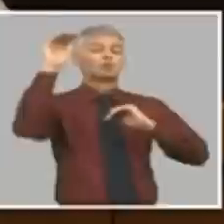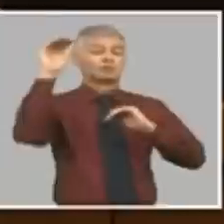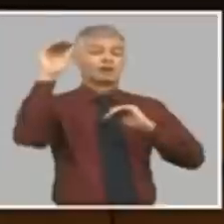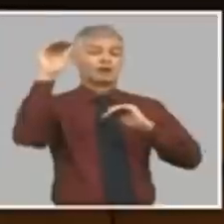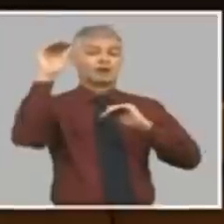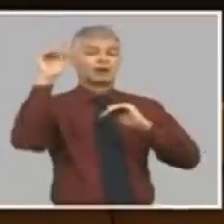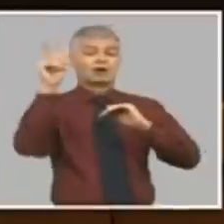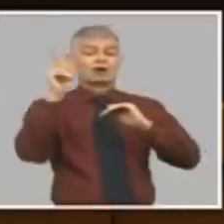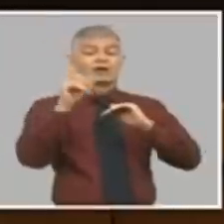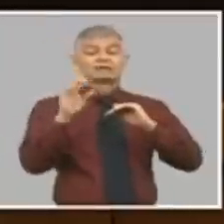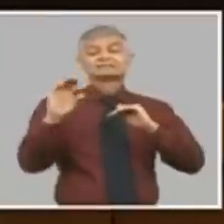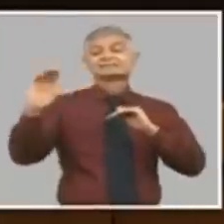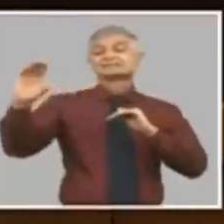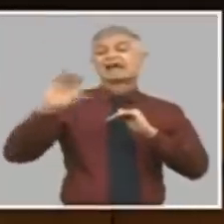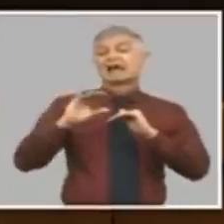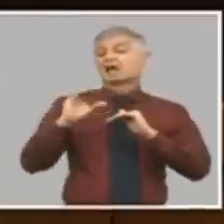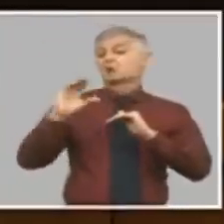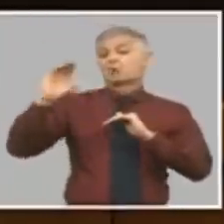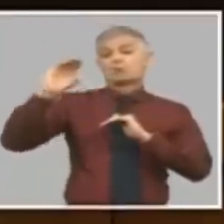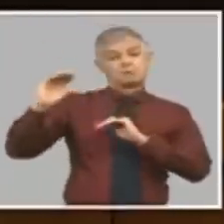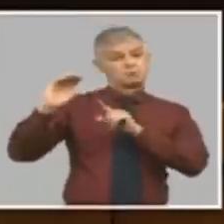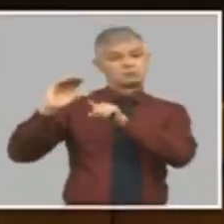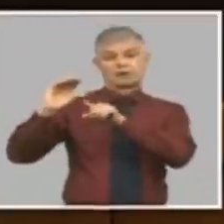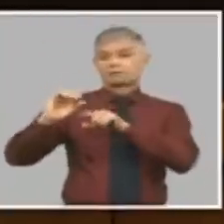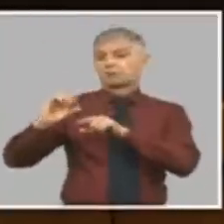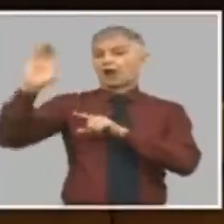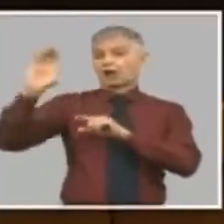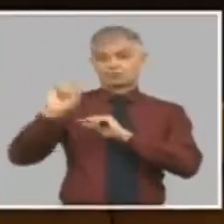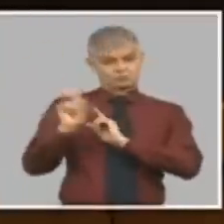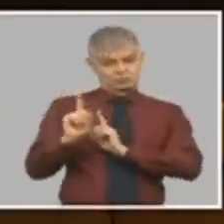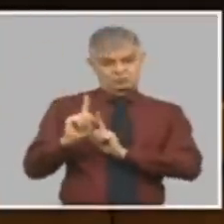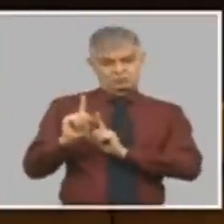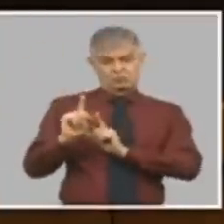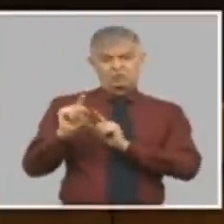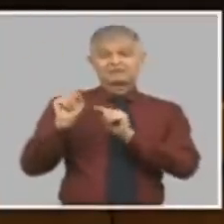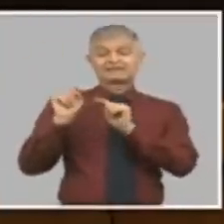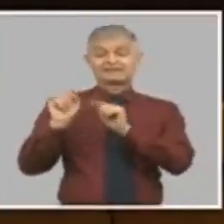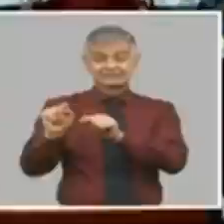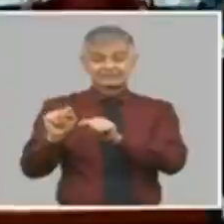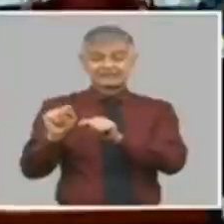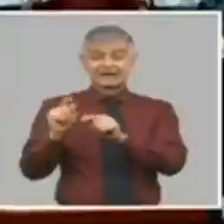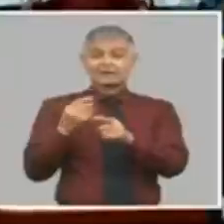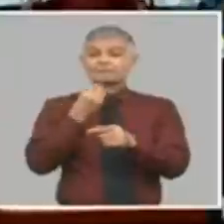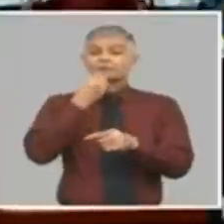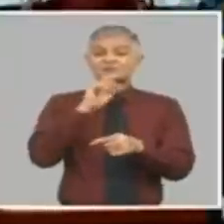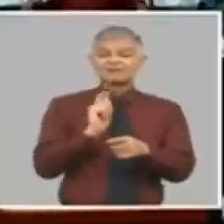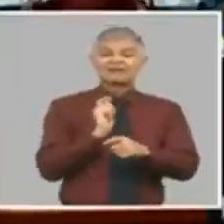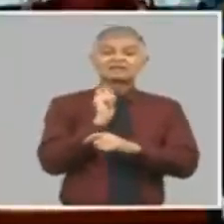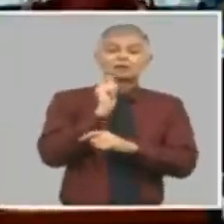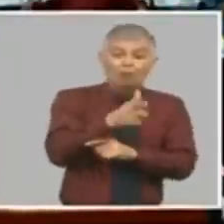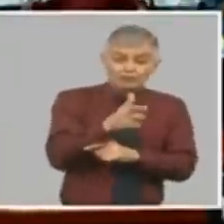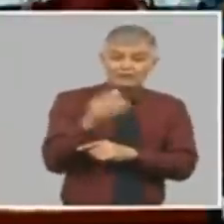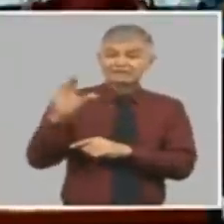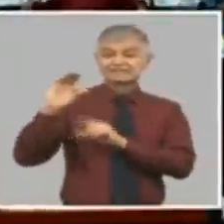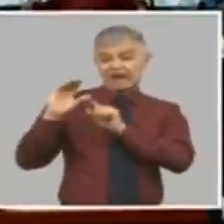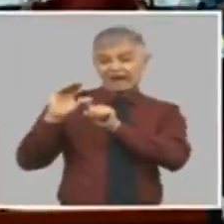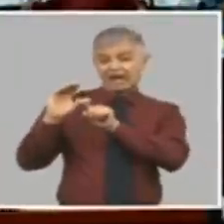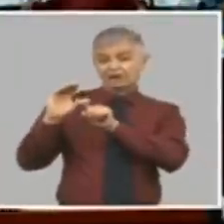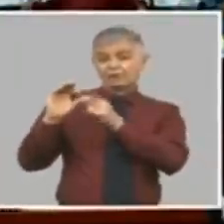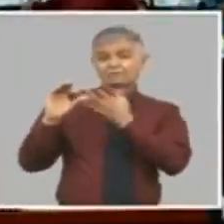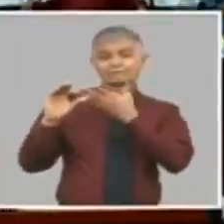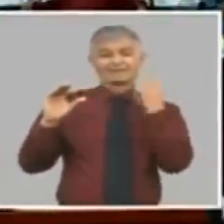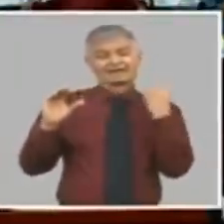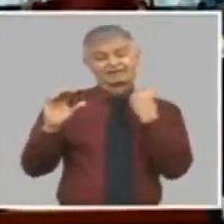incrementa el salario y entonces la capacidad de compra del salario pierde esas son más o menos las tendencias